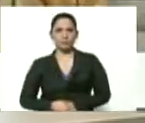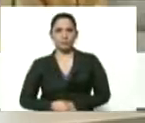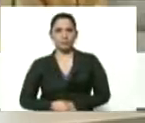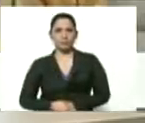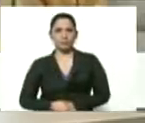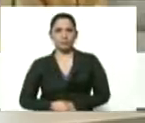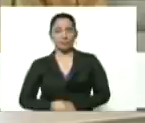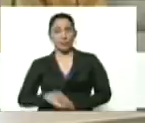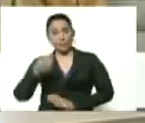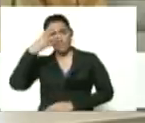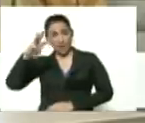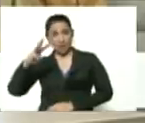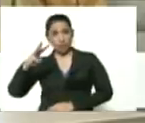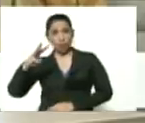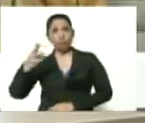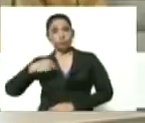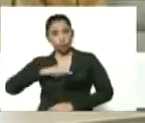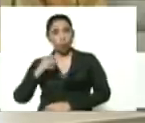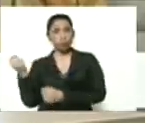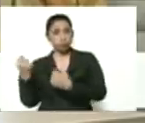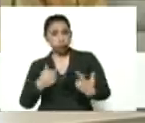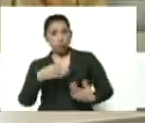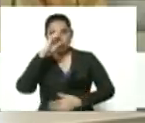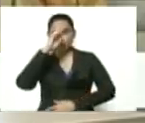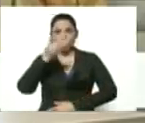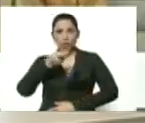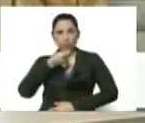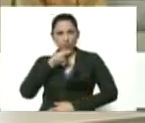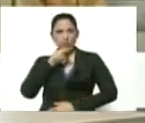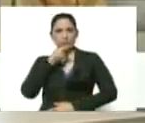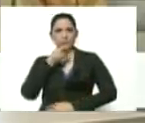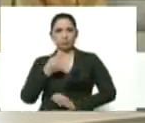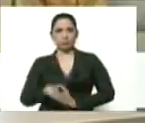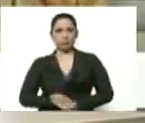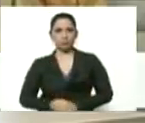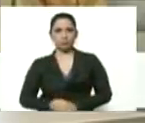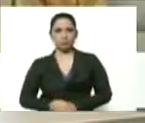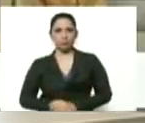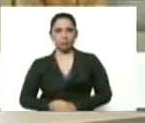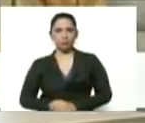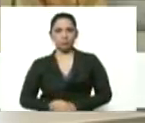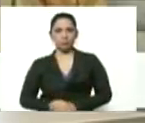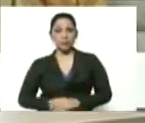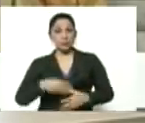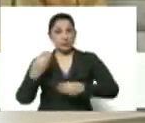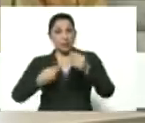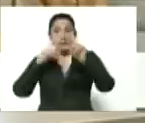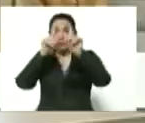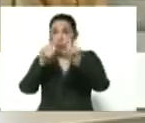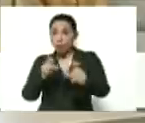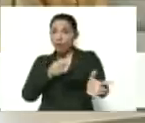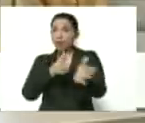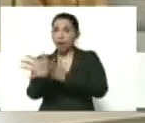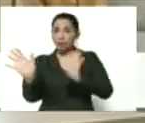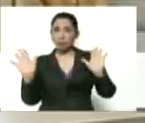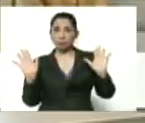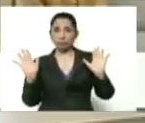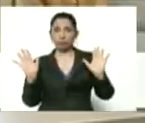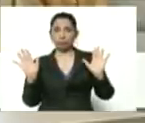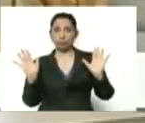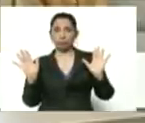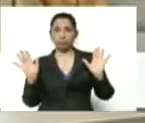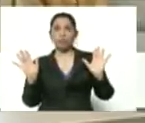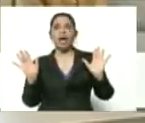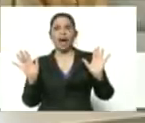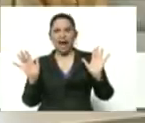desde México hemos traído desde República Dominicana se le hace la prueba gratuita se